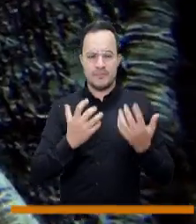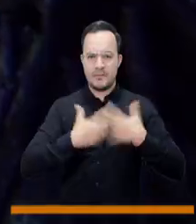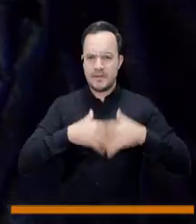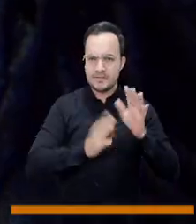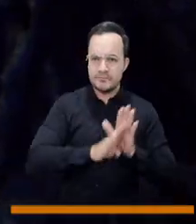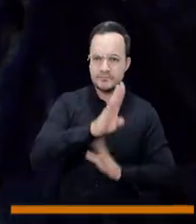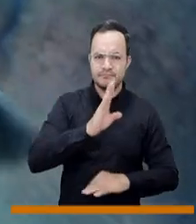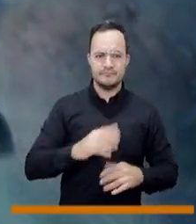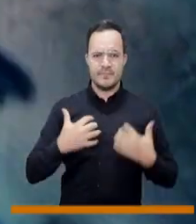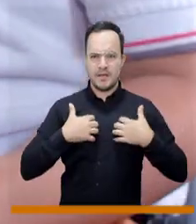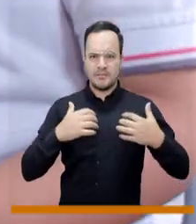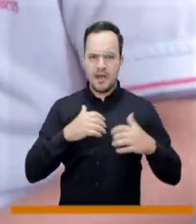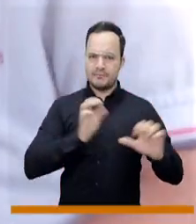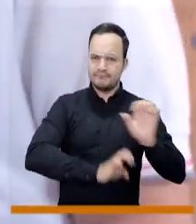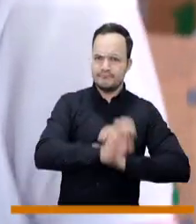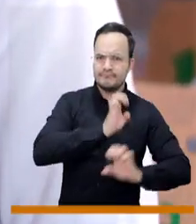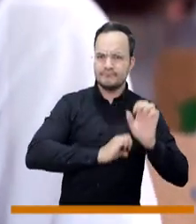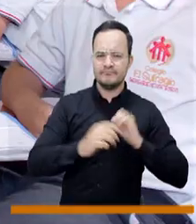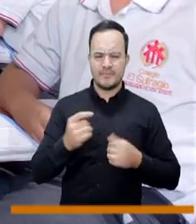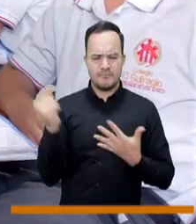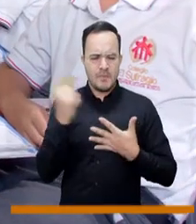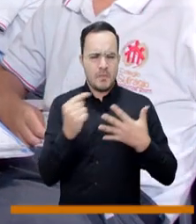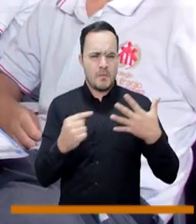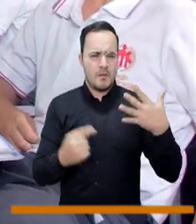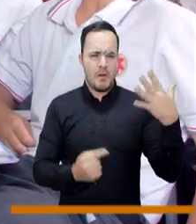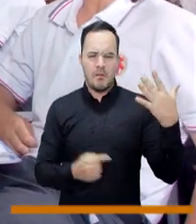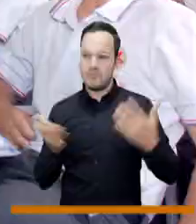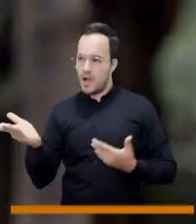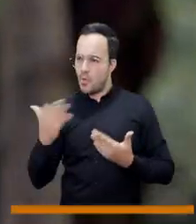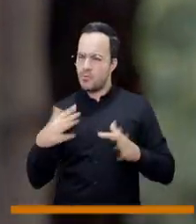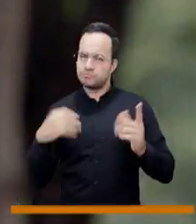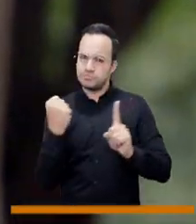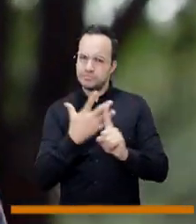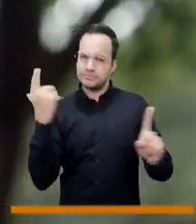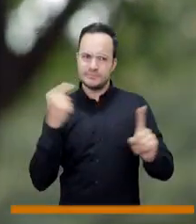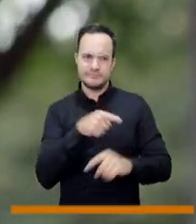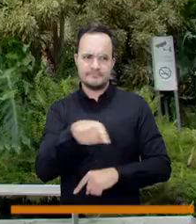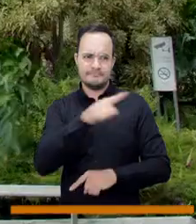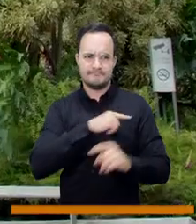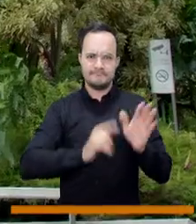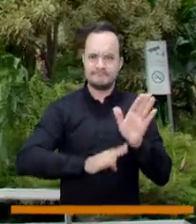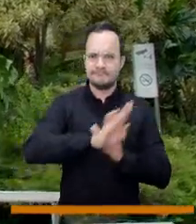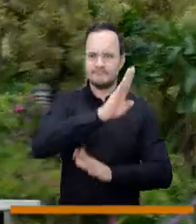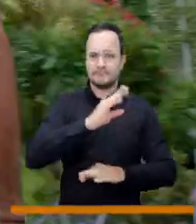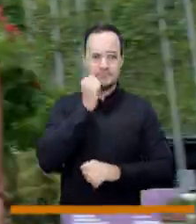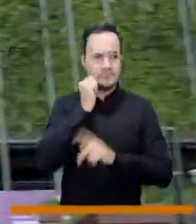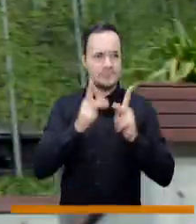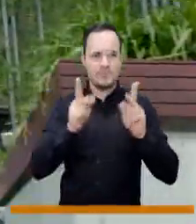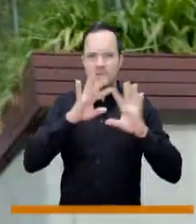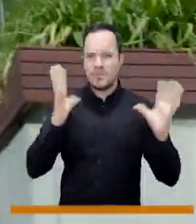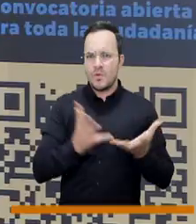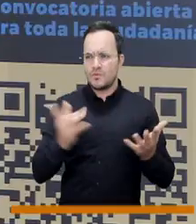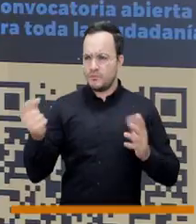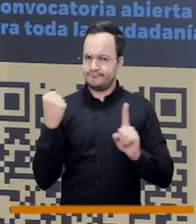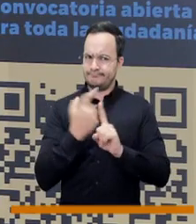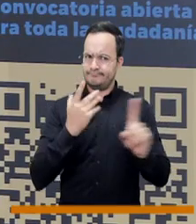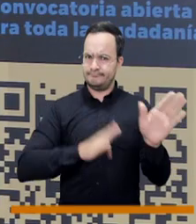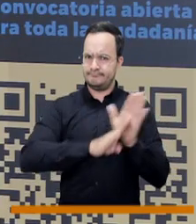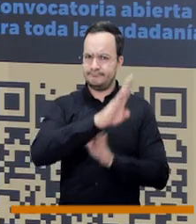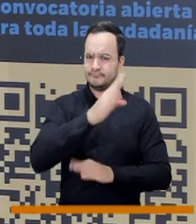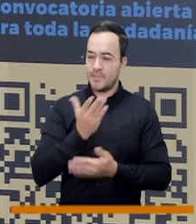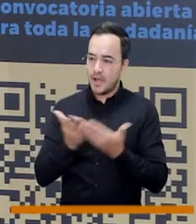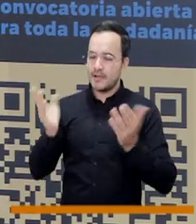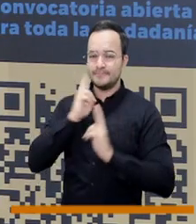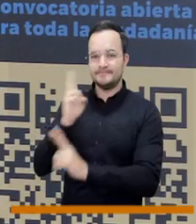la defensa de los animales y que mediante su labor realicen aportes importantes a la ciudad y a la humanidad. Abrimos una